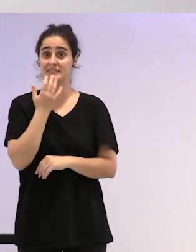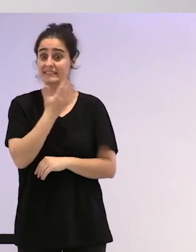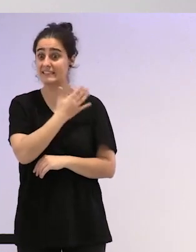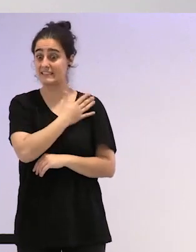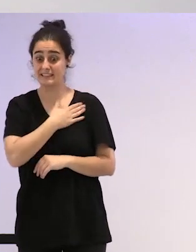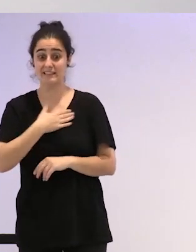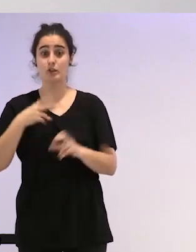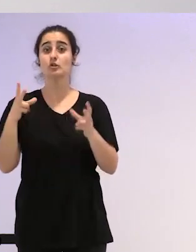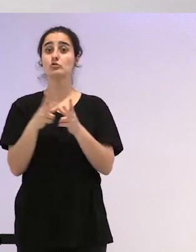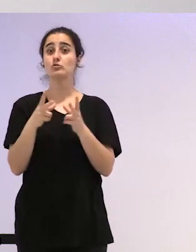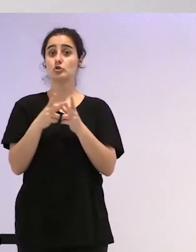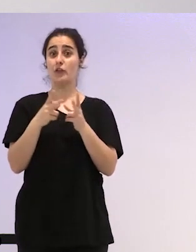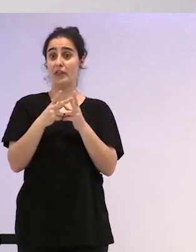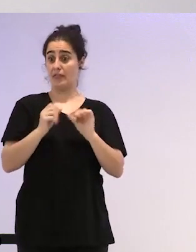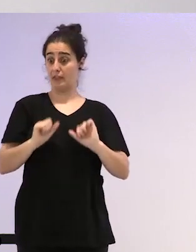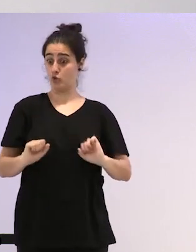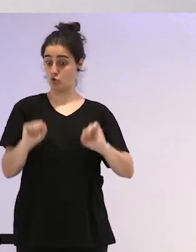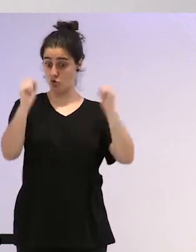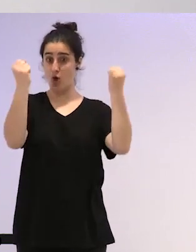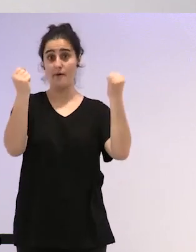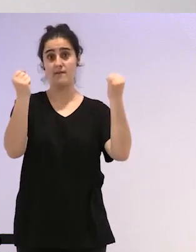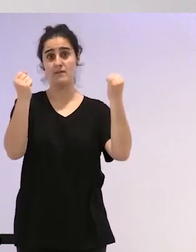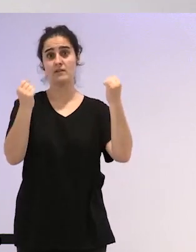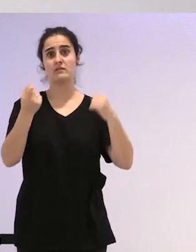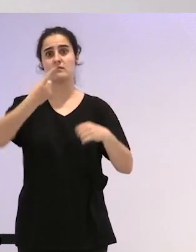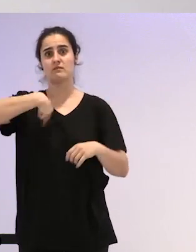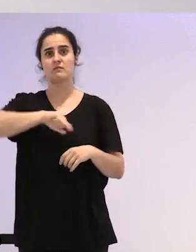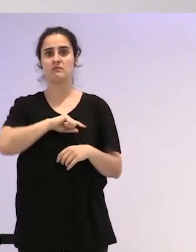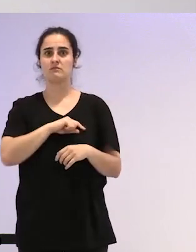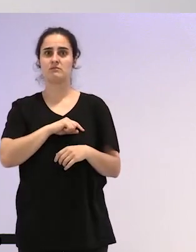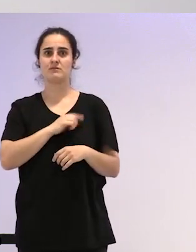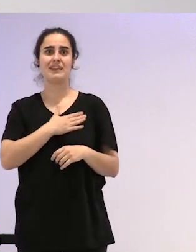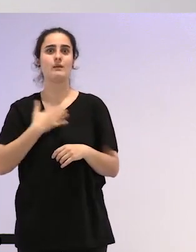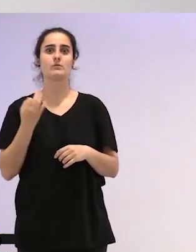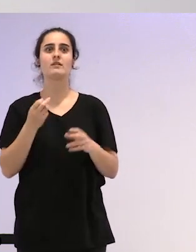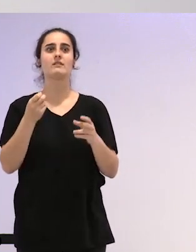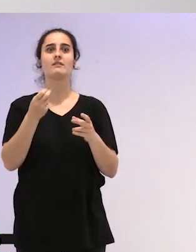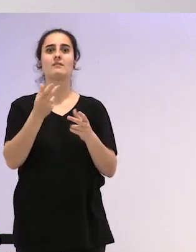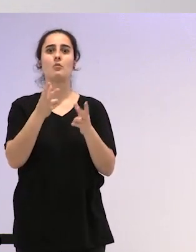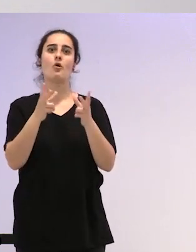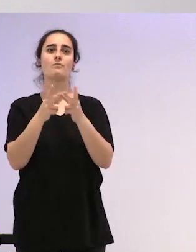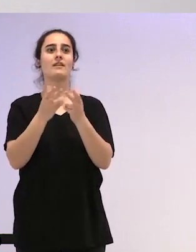en esta sociedad, a todos nos gusta gustar a los demás,